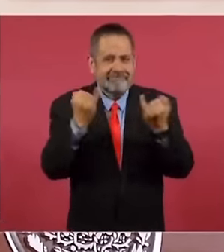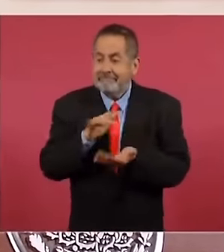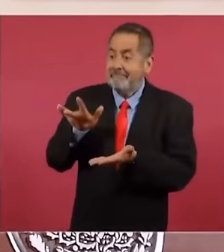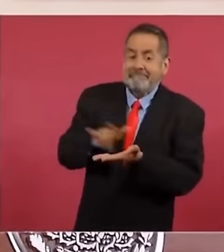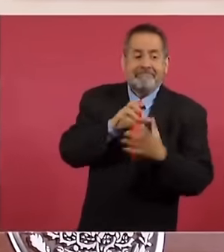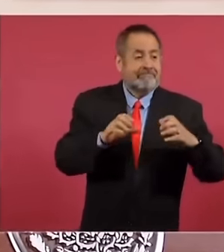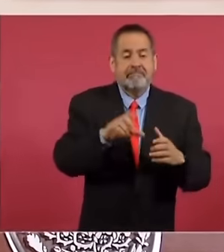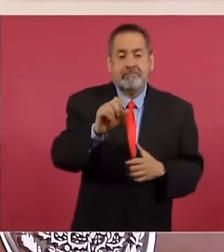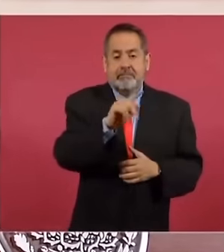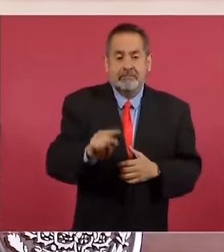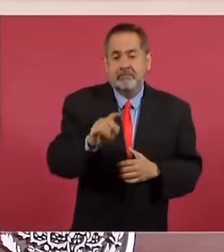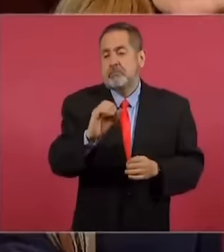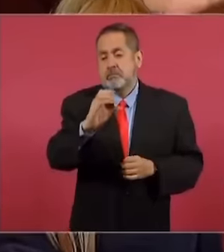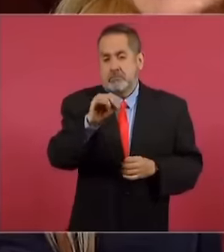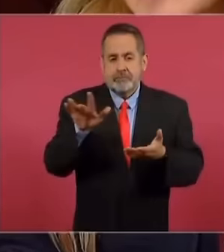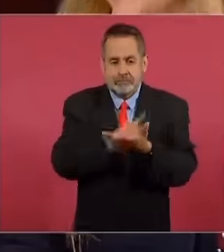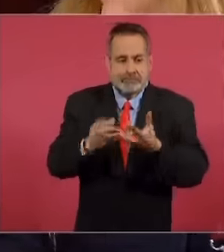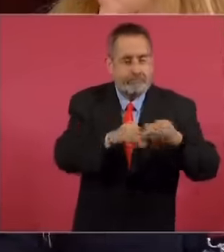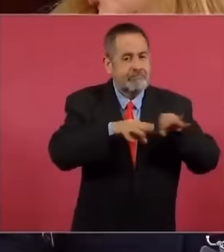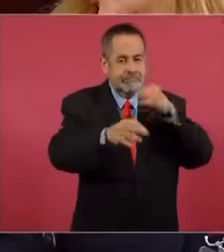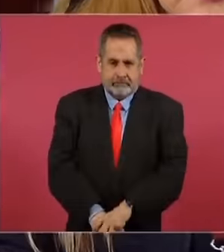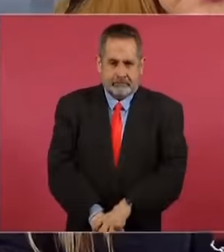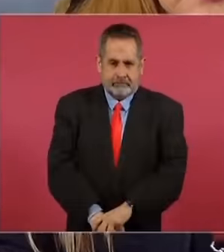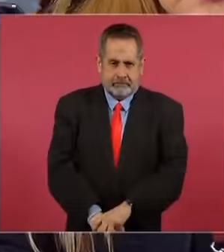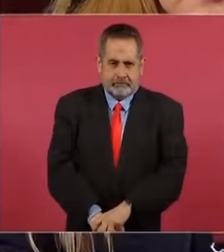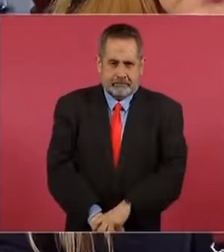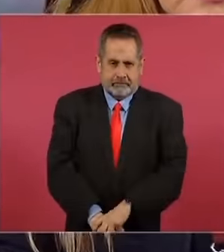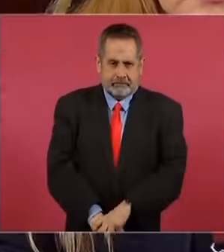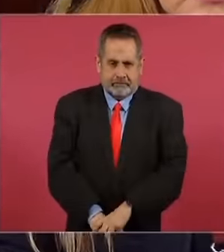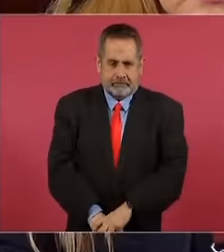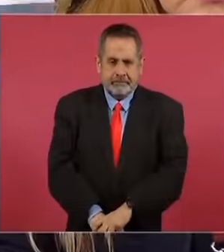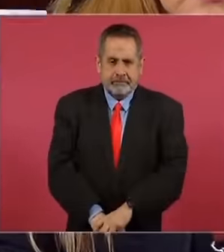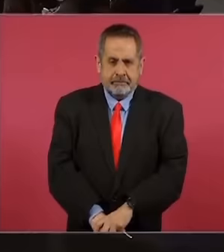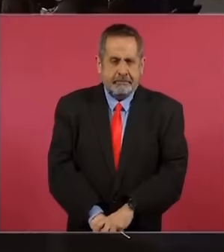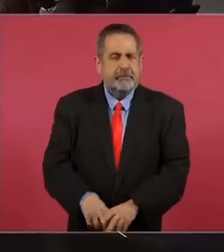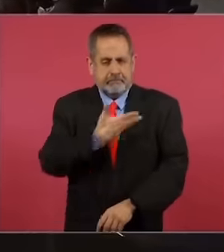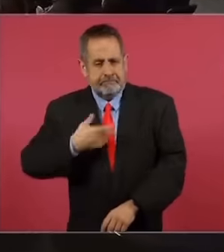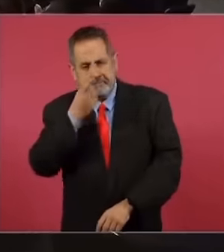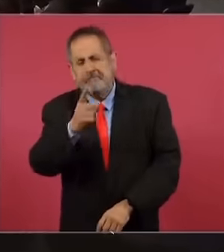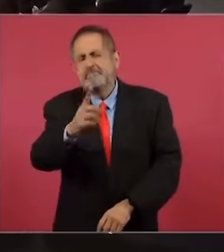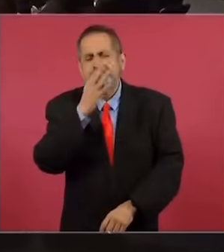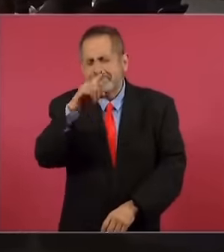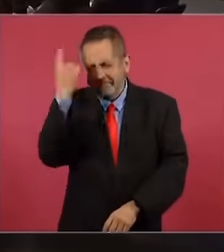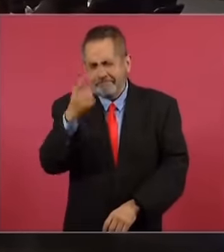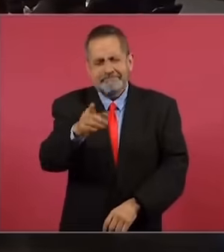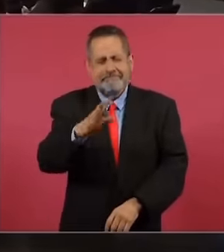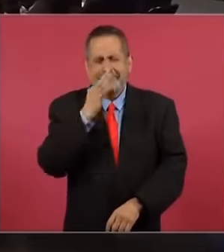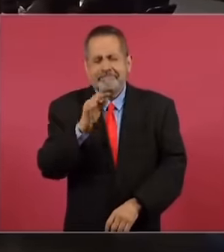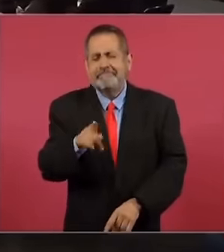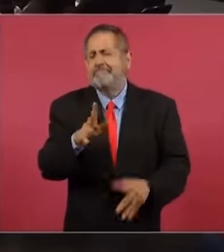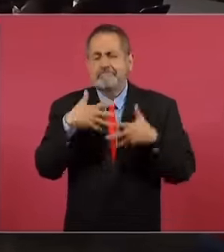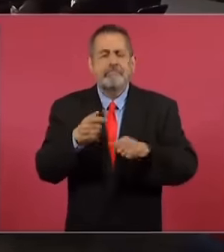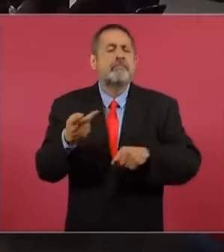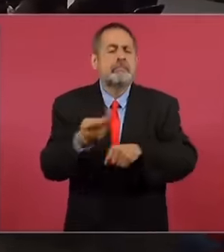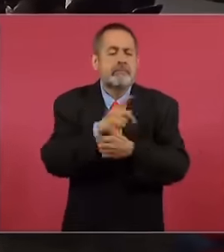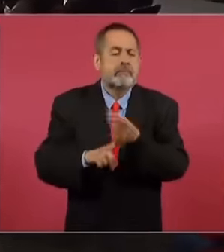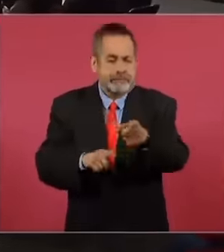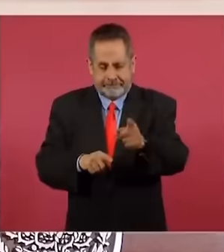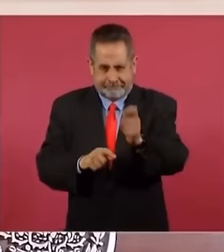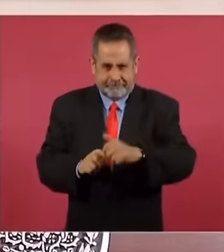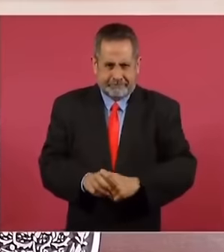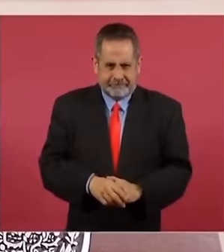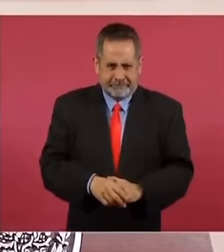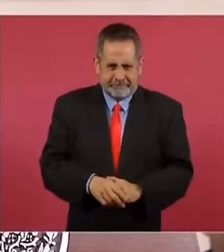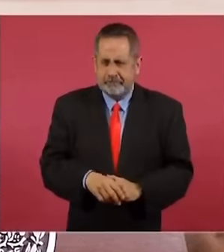o López Dóriga o Ciro, Gómez Leiva, o Lorena Mola. Es que es muy sencillo, es muy sencillo de entender qué fue lo que sucedió,